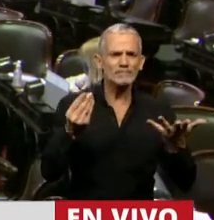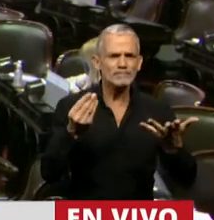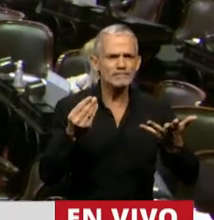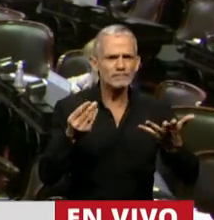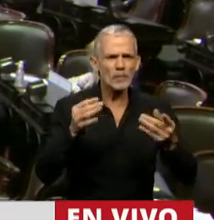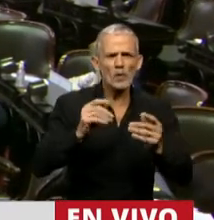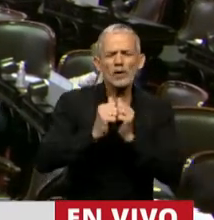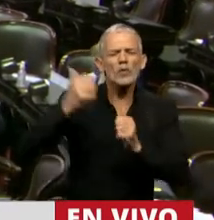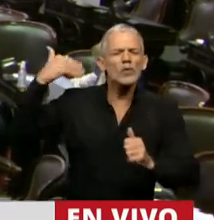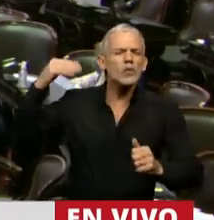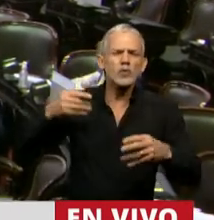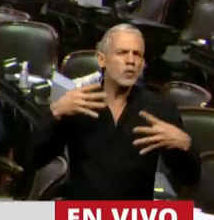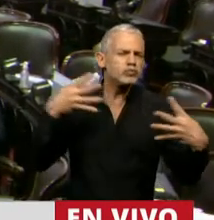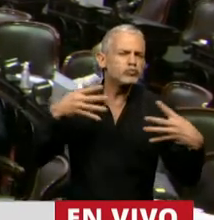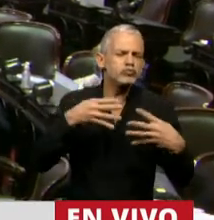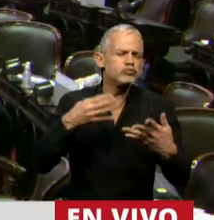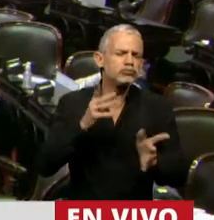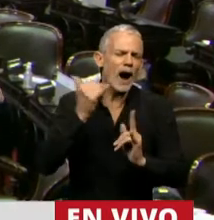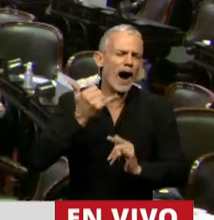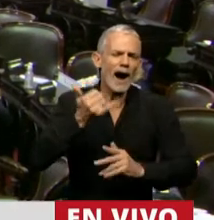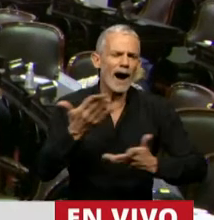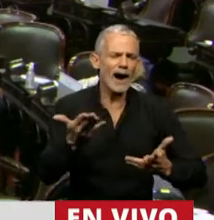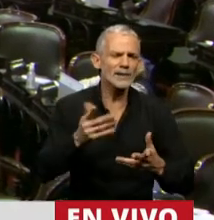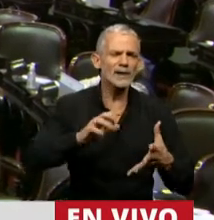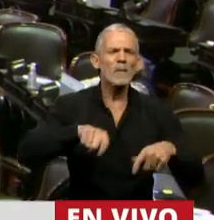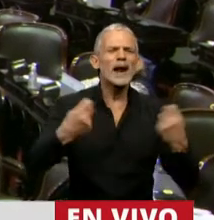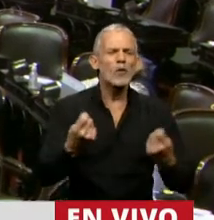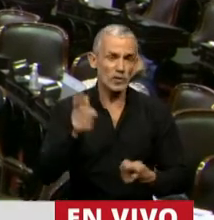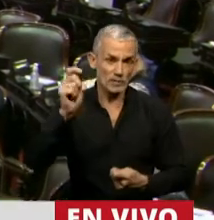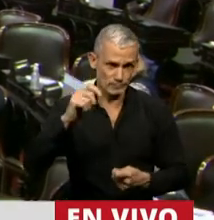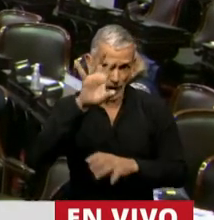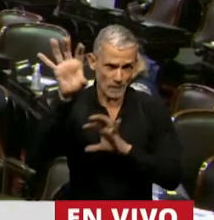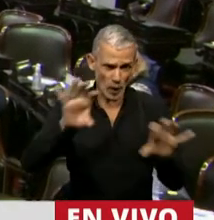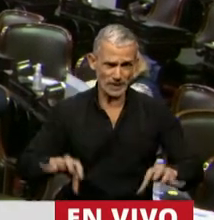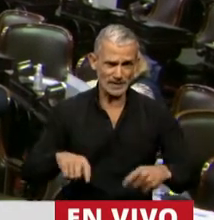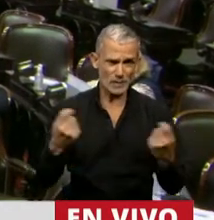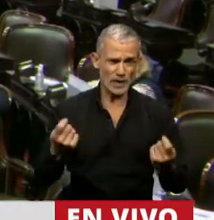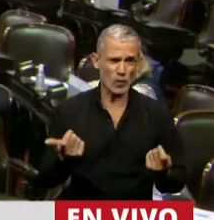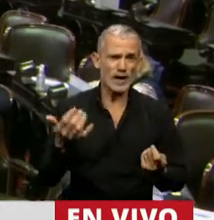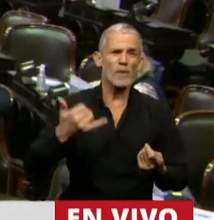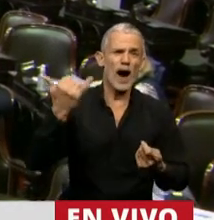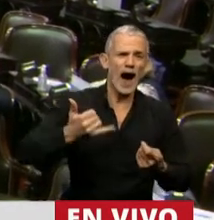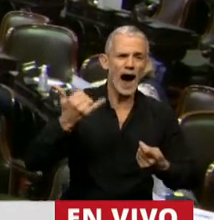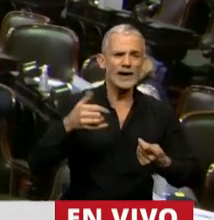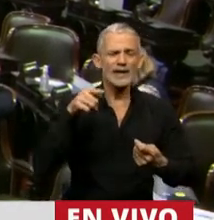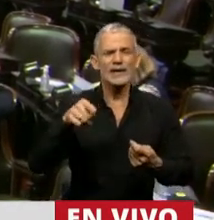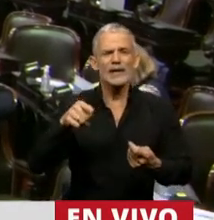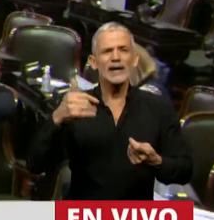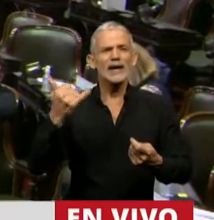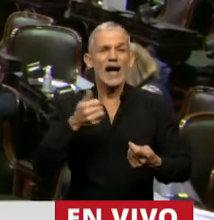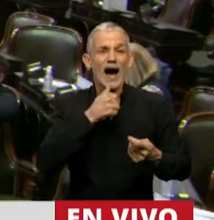lógica histórica que está muy arraigada y que perjudica a las provincias que estamos ubicadas aguas abajo y que es